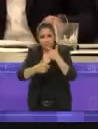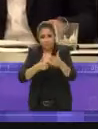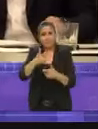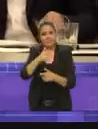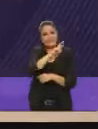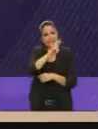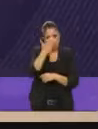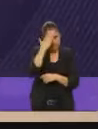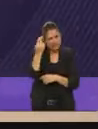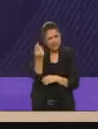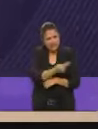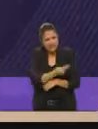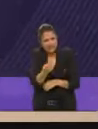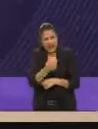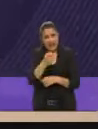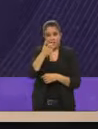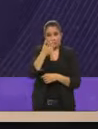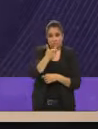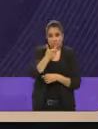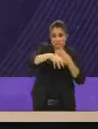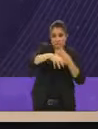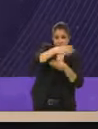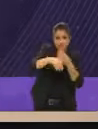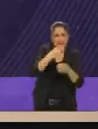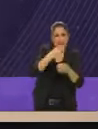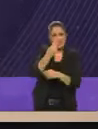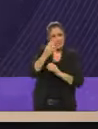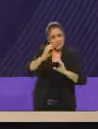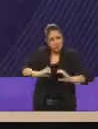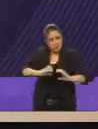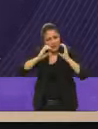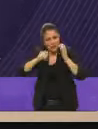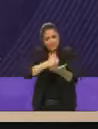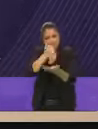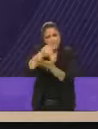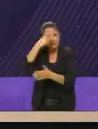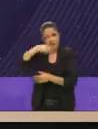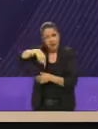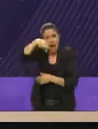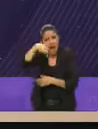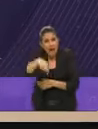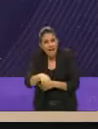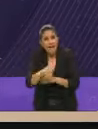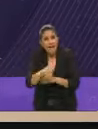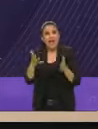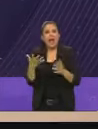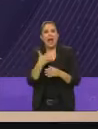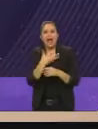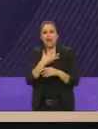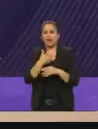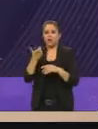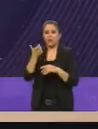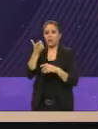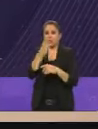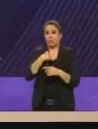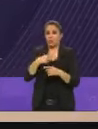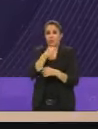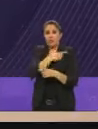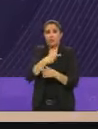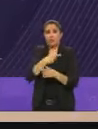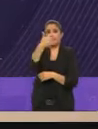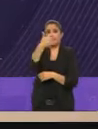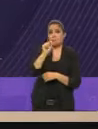finanzas sanas en esta ciudad en esta ciudad se logró un desendeudamiento del 6